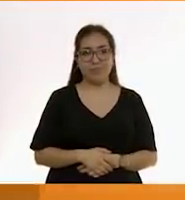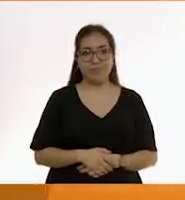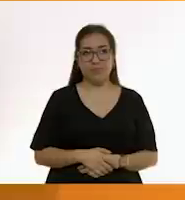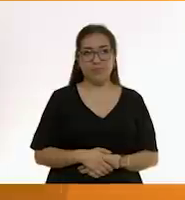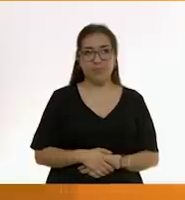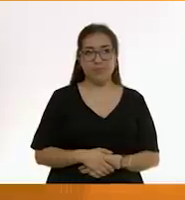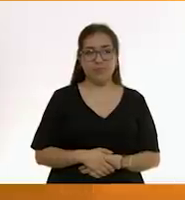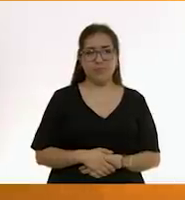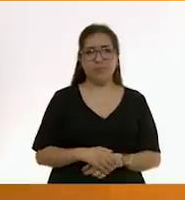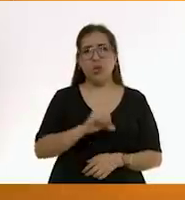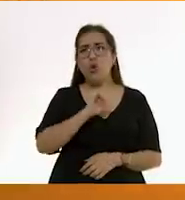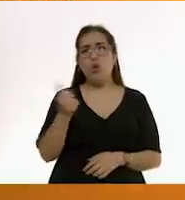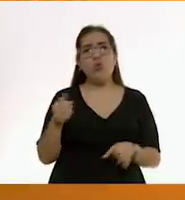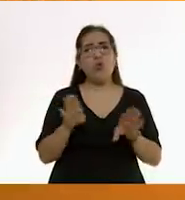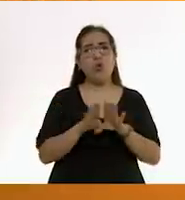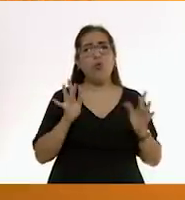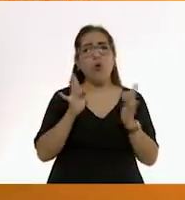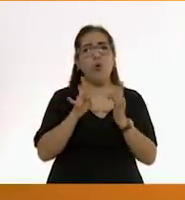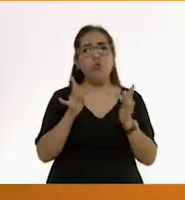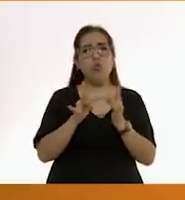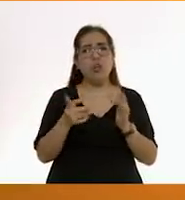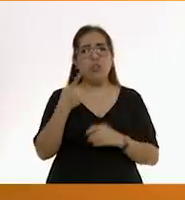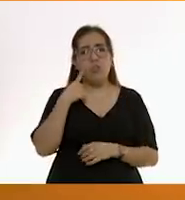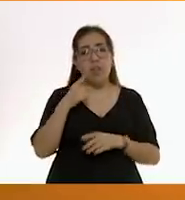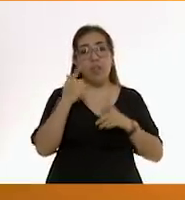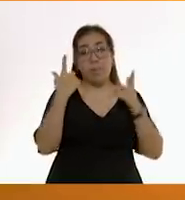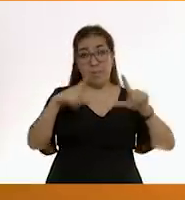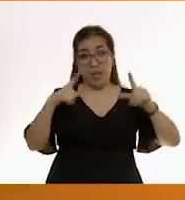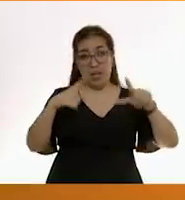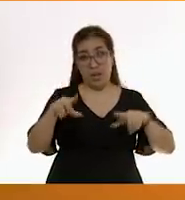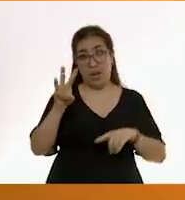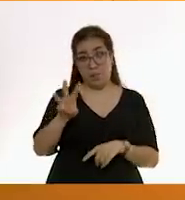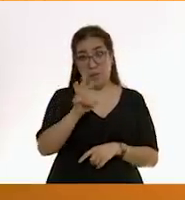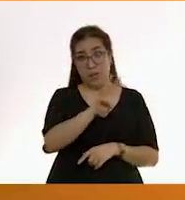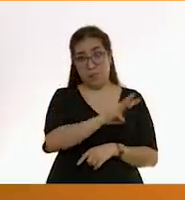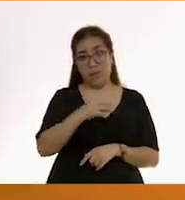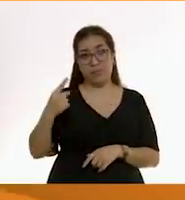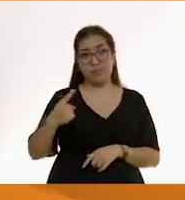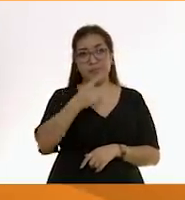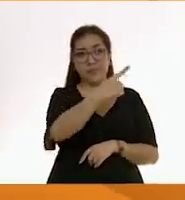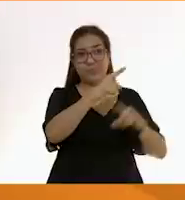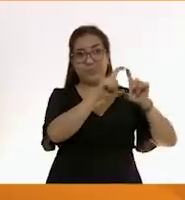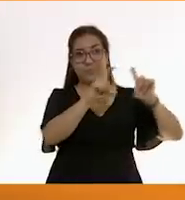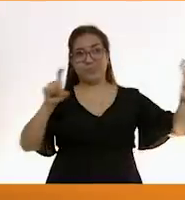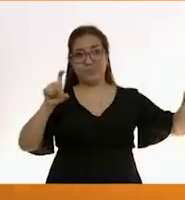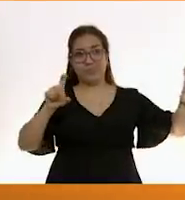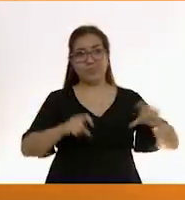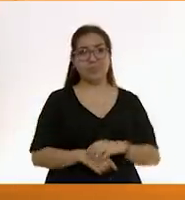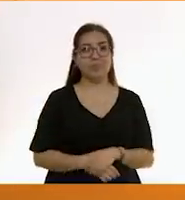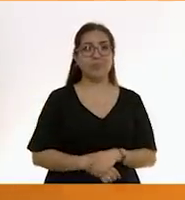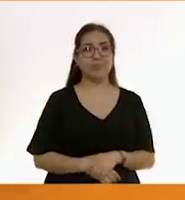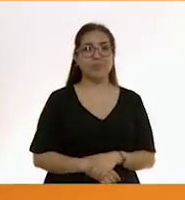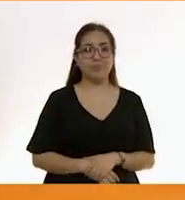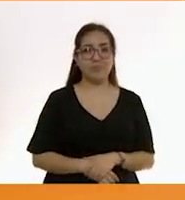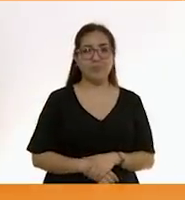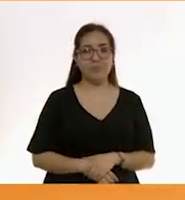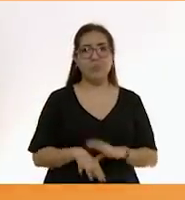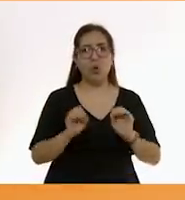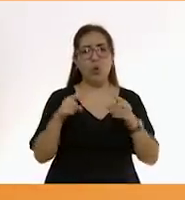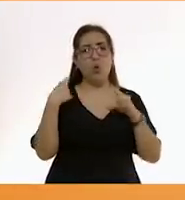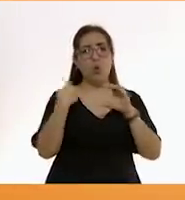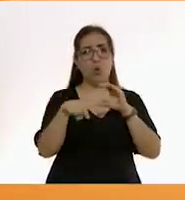y otras formas de contacto son Página web cep.gov.mx Correo